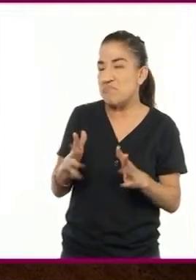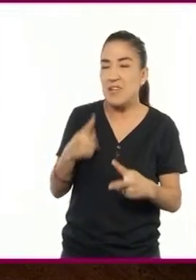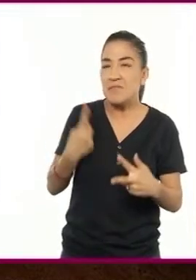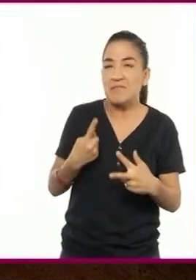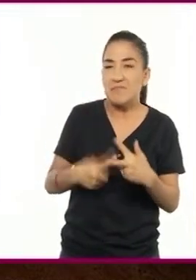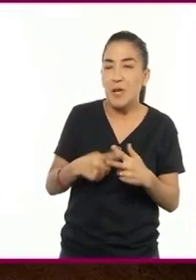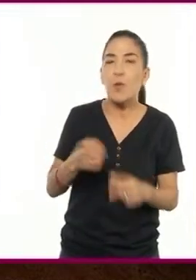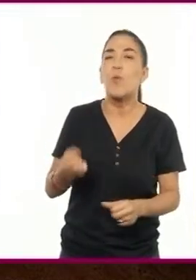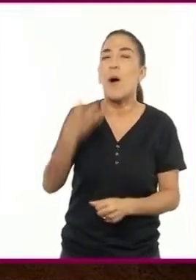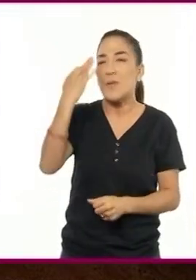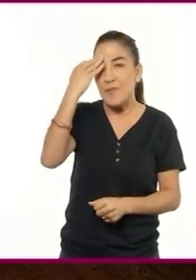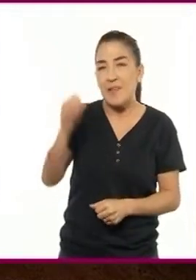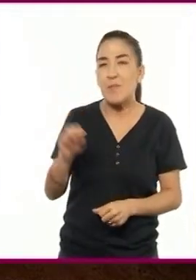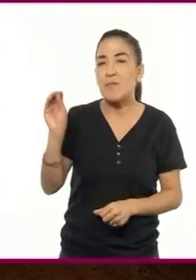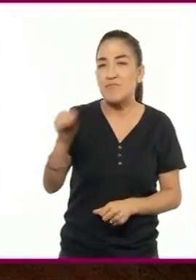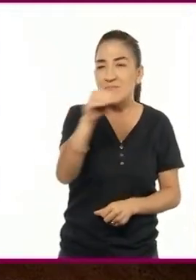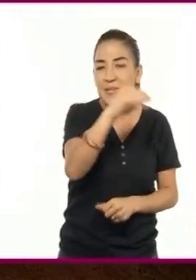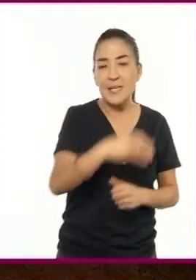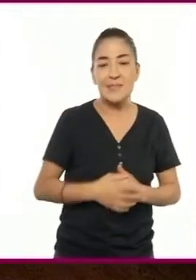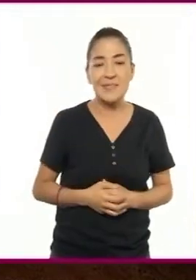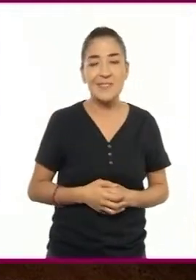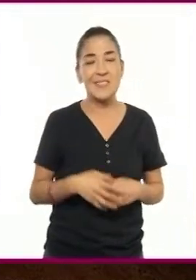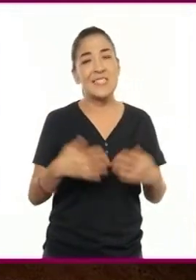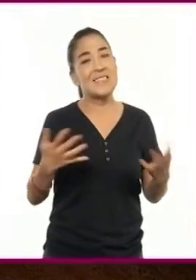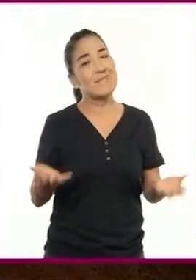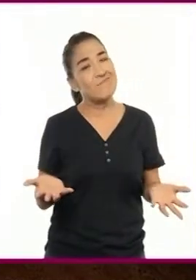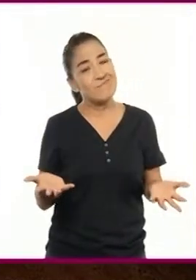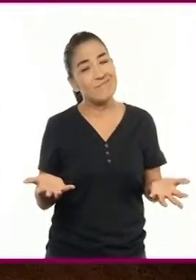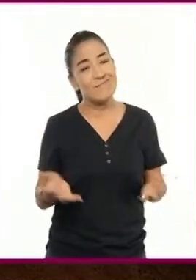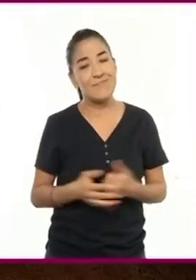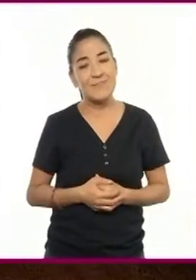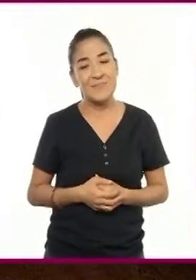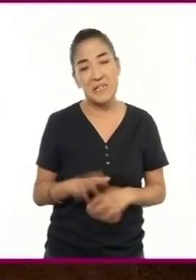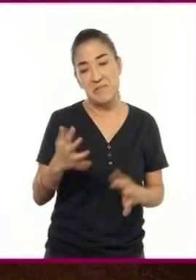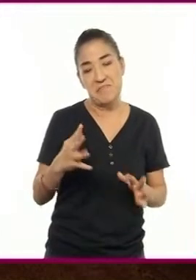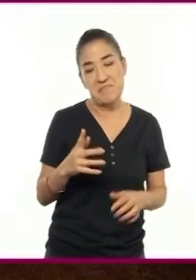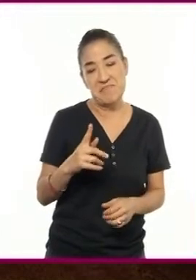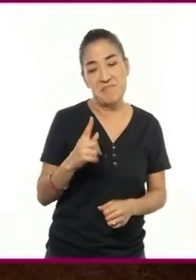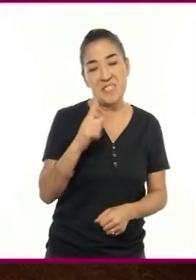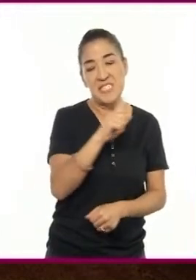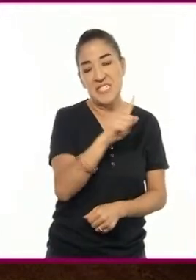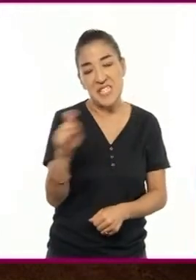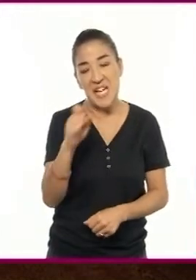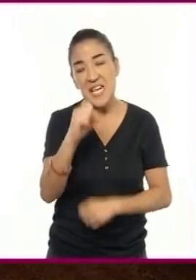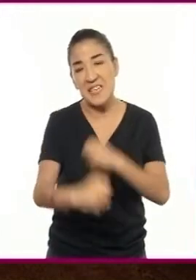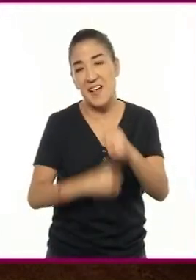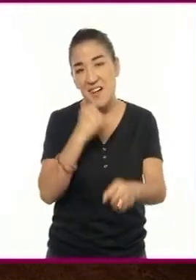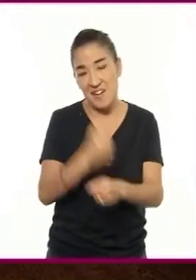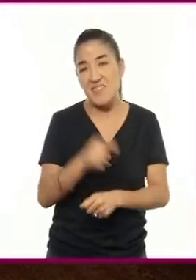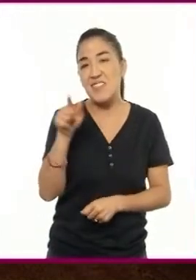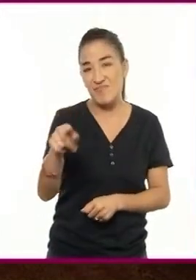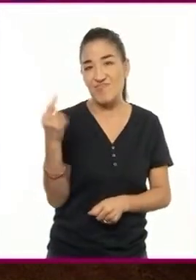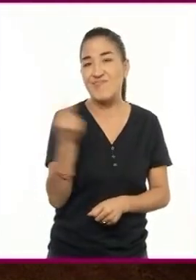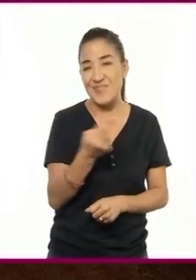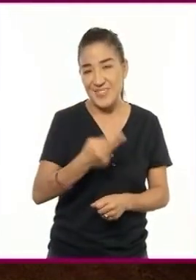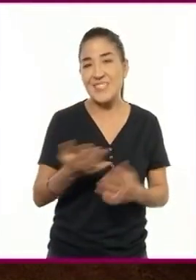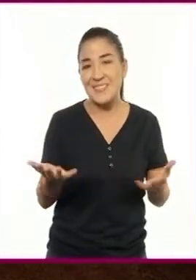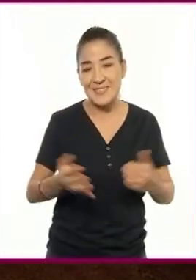Viejo, cien años necesitaré.